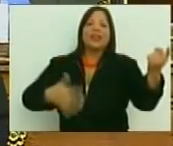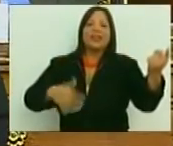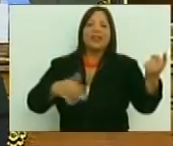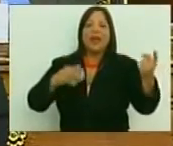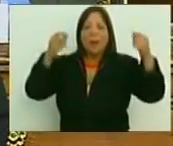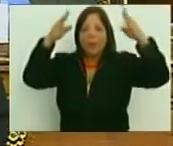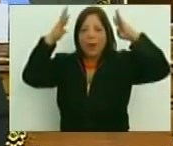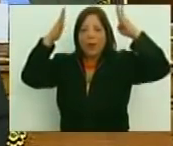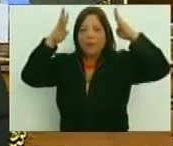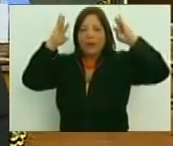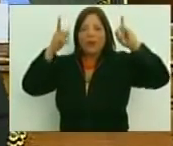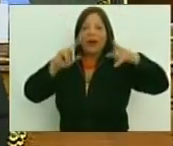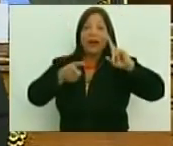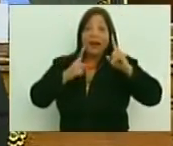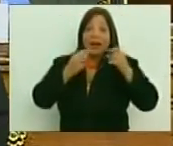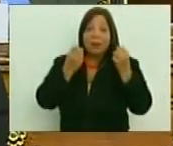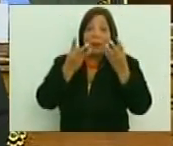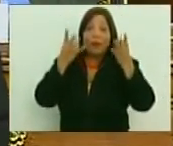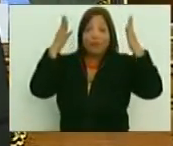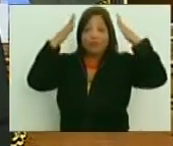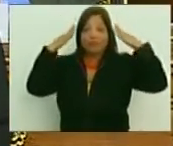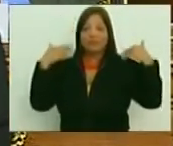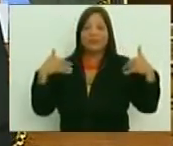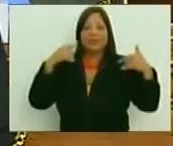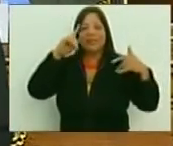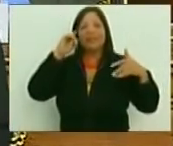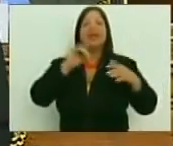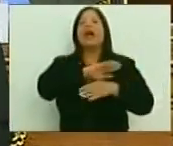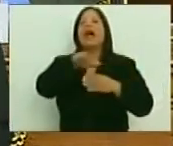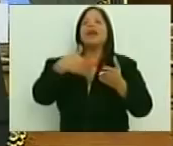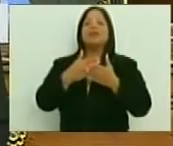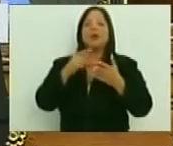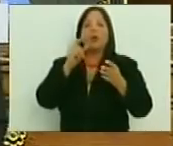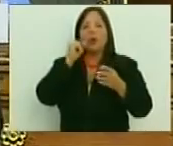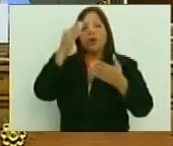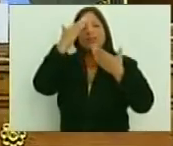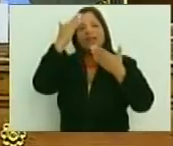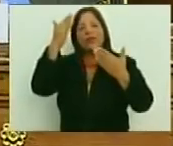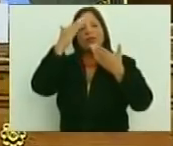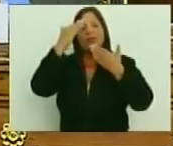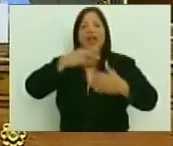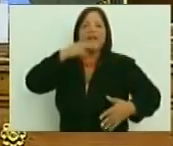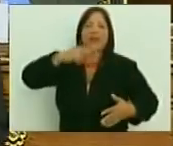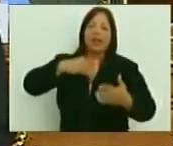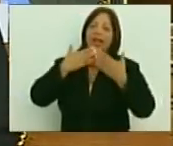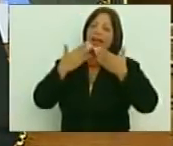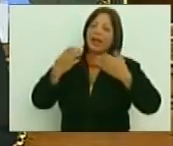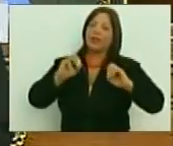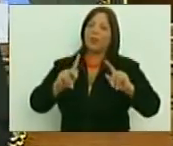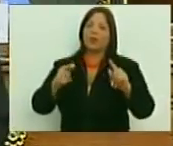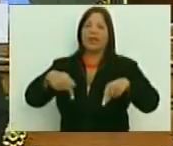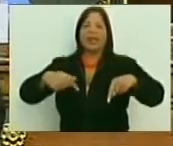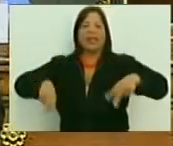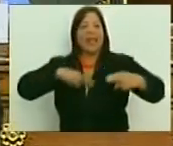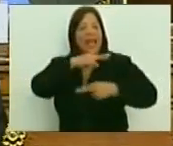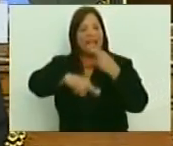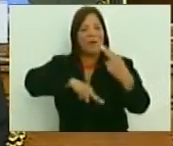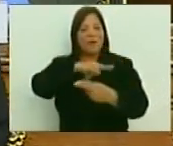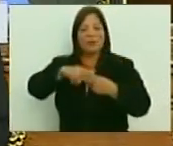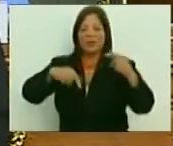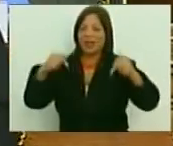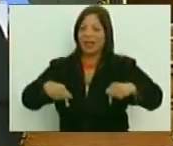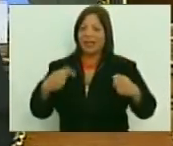peludo, lo que le queda de pelo todavía. Bueno, todos ustedes, a los cultores y las cultoras, de verdad, gracias por darme esta oportunidad revolucionaria